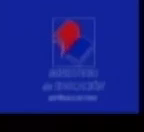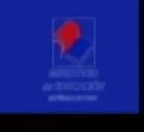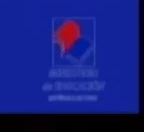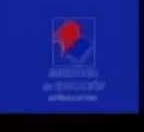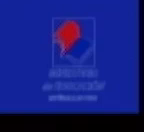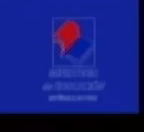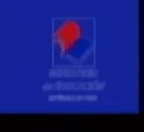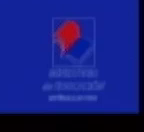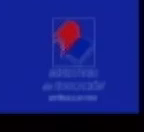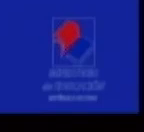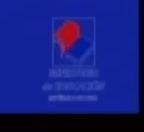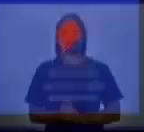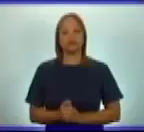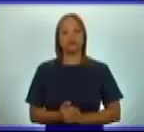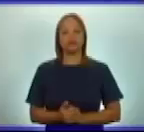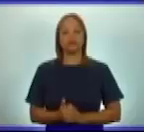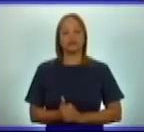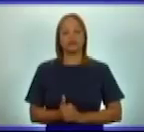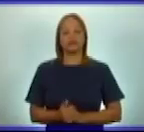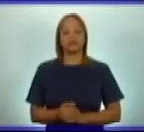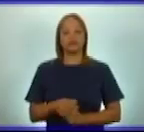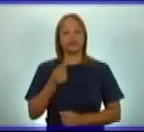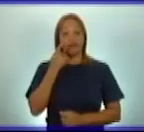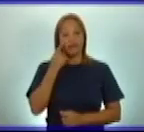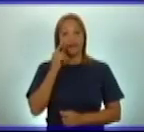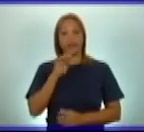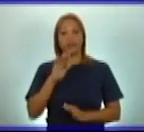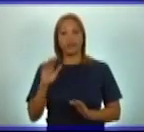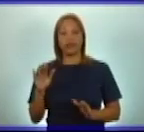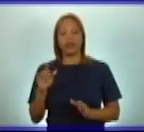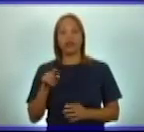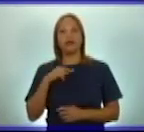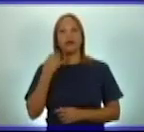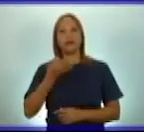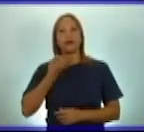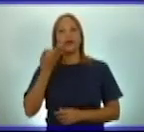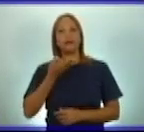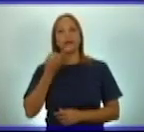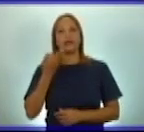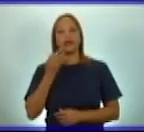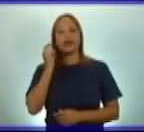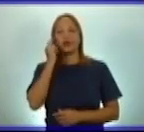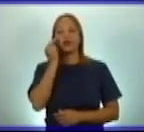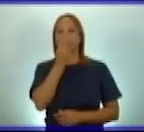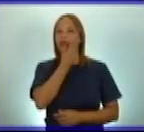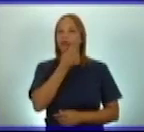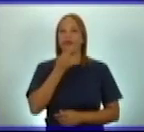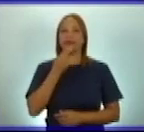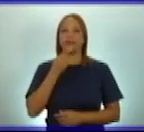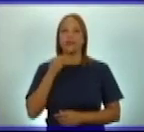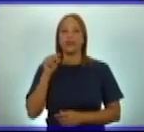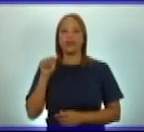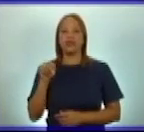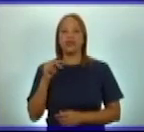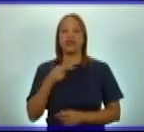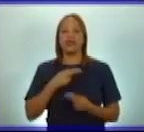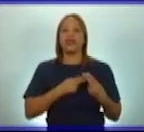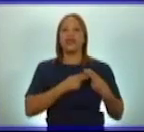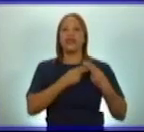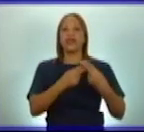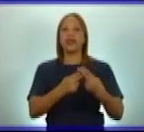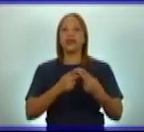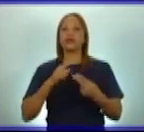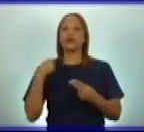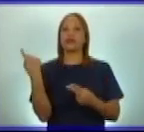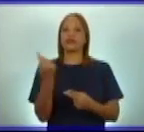Como están observando, abordaremos José Martí Pérez, nuestro héroe nacional.